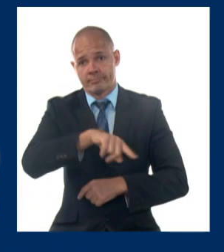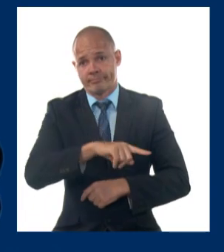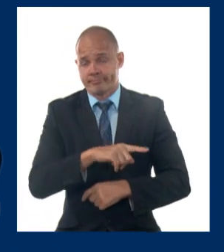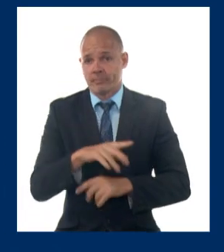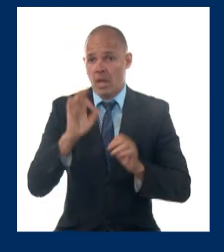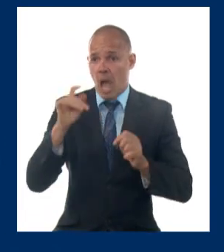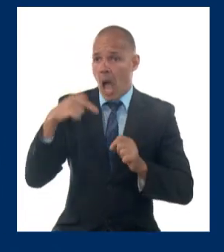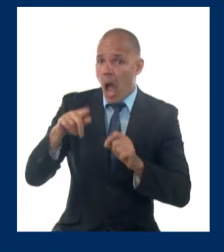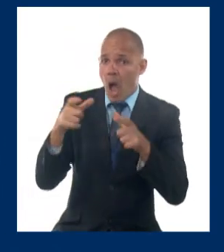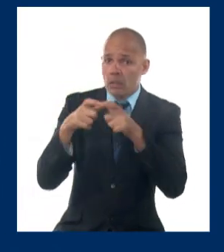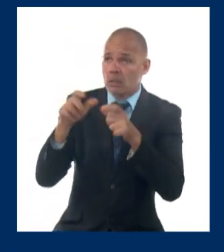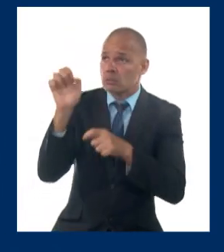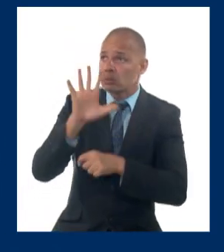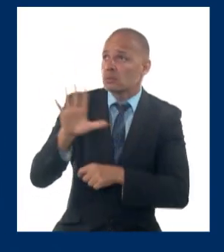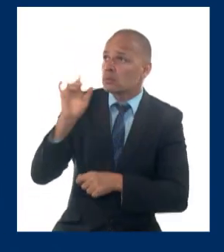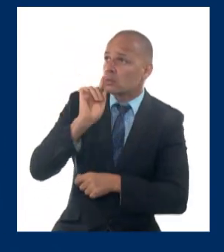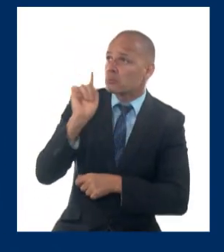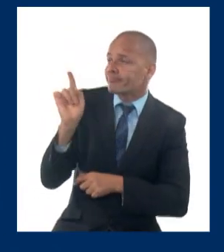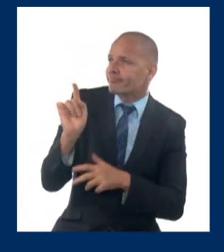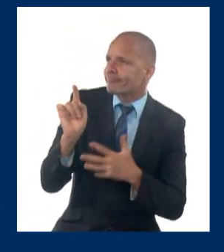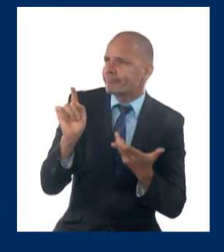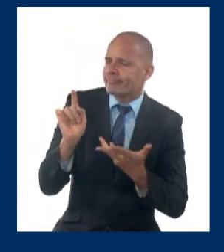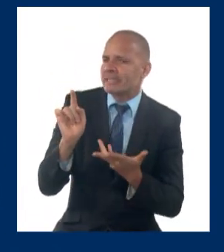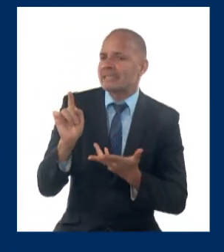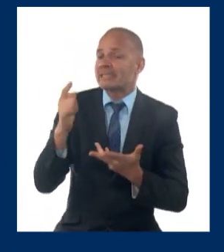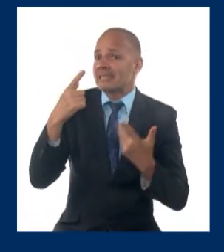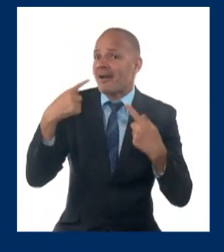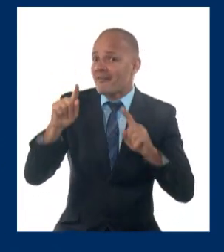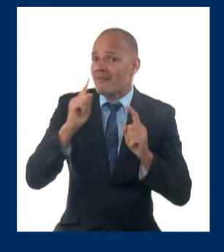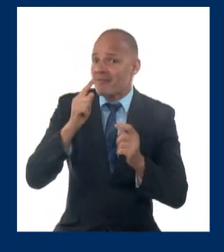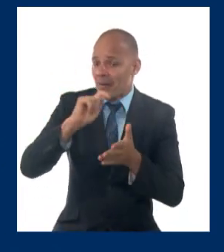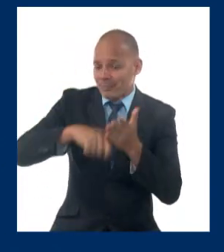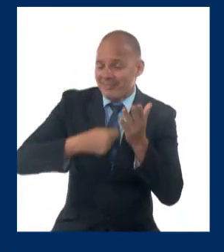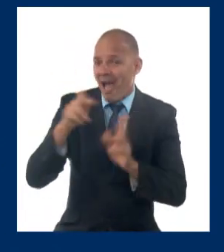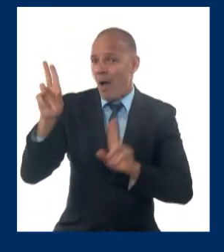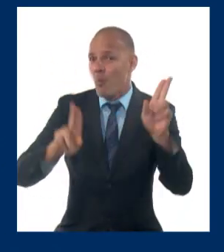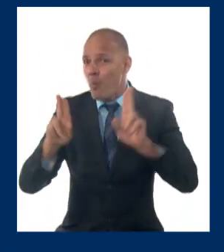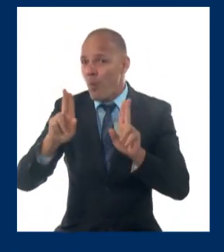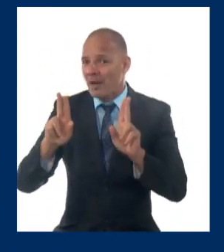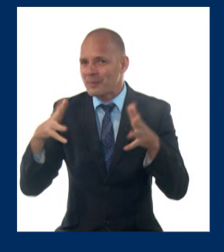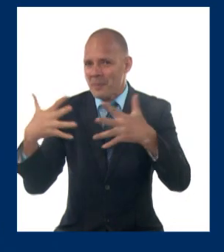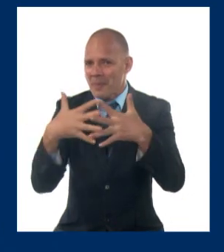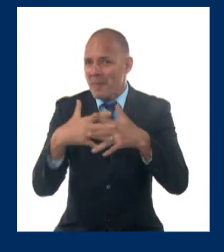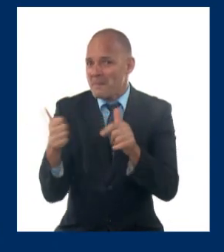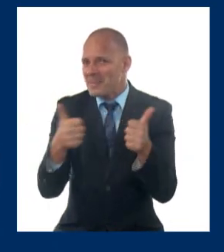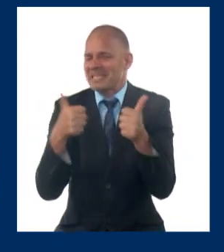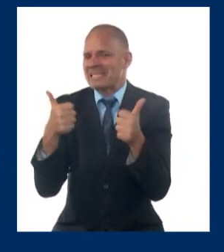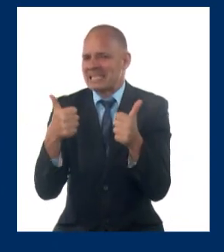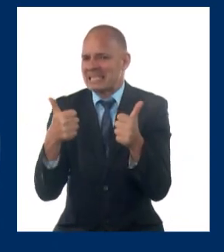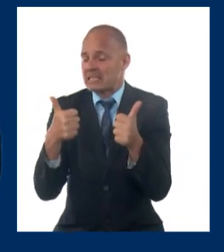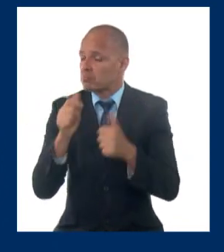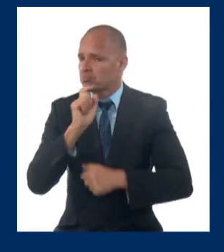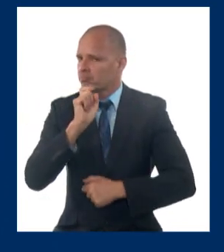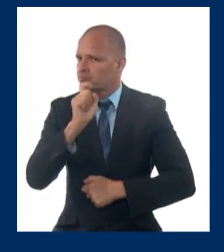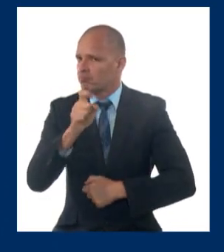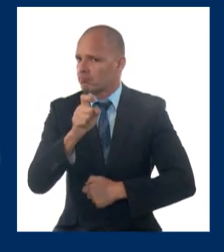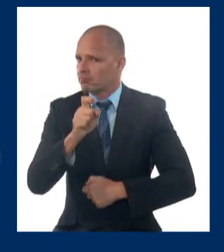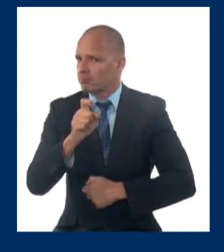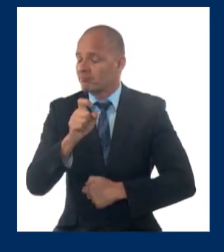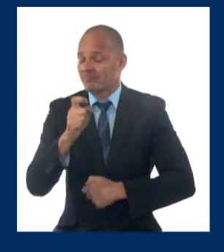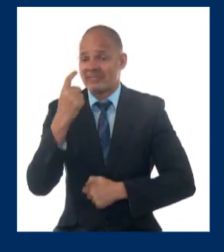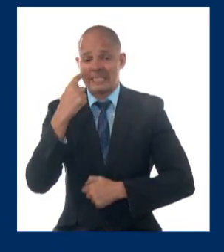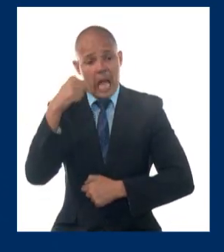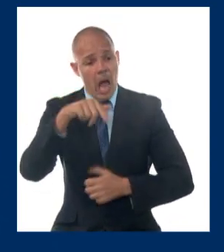pone en riesgo la posibilidad de alcanzar acuerdos finales en la Cumbre. Nuestra región ha cambiado.